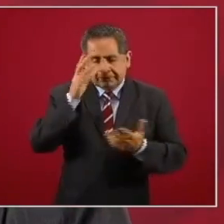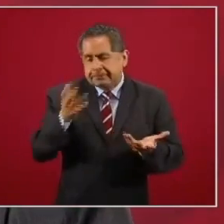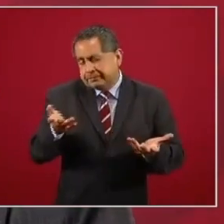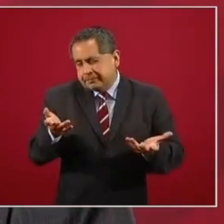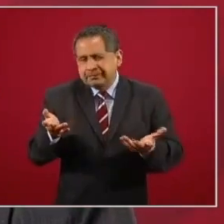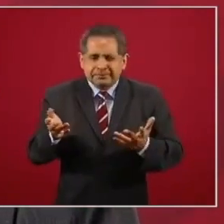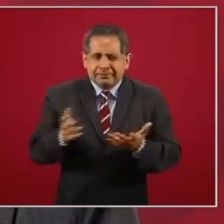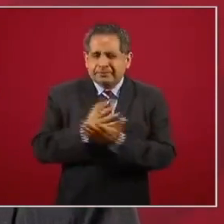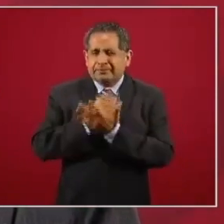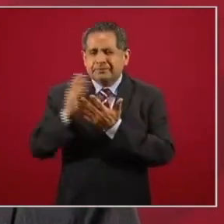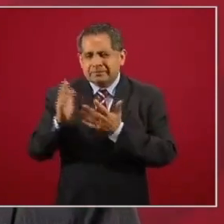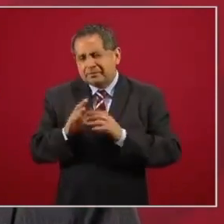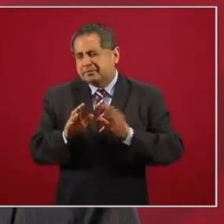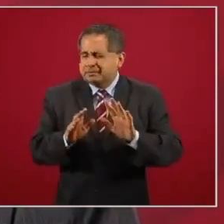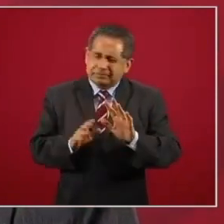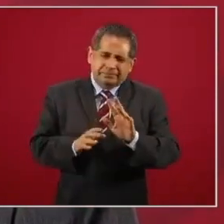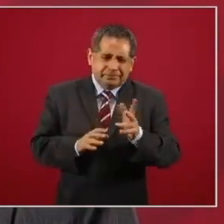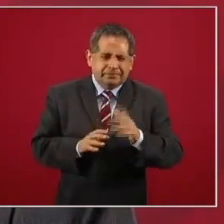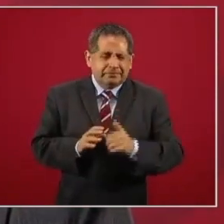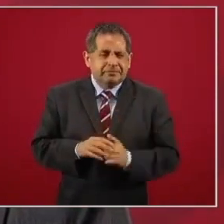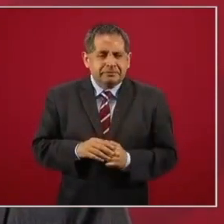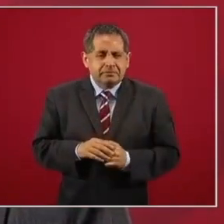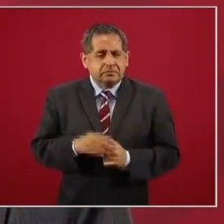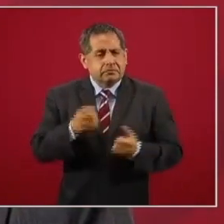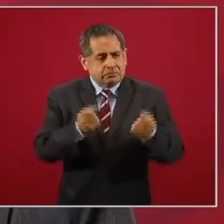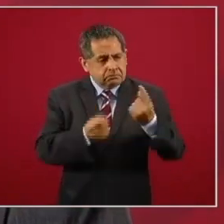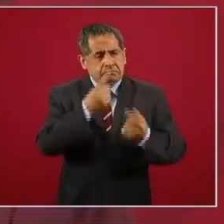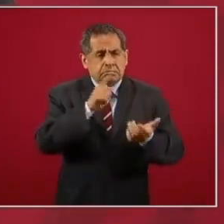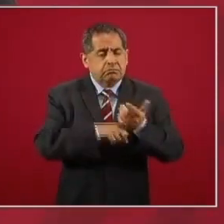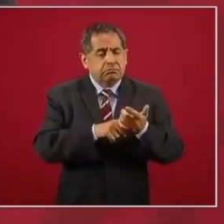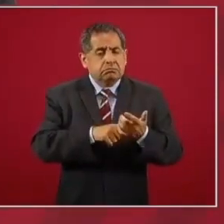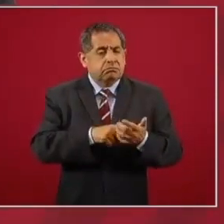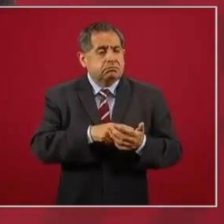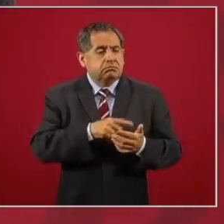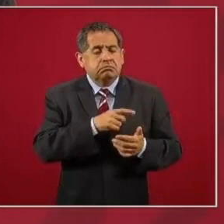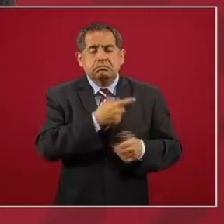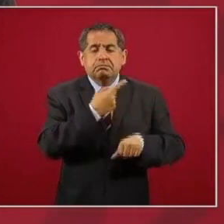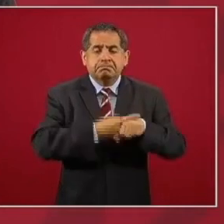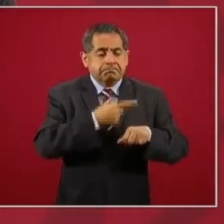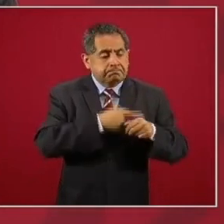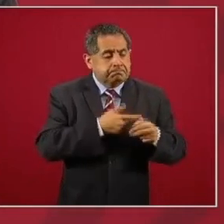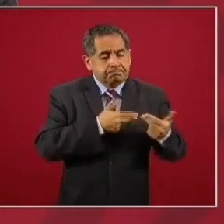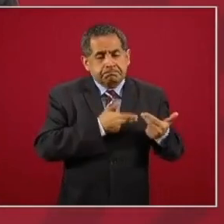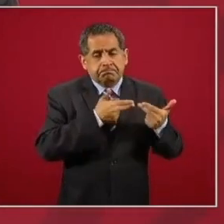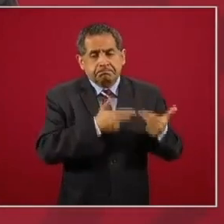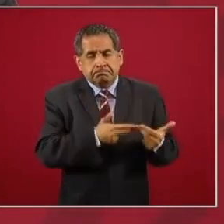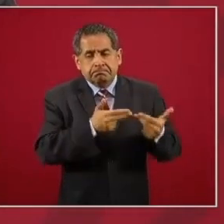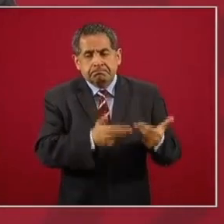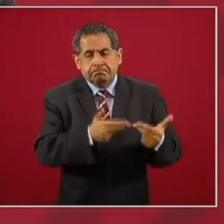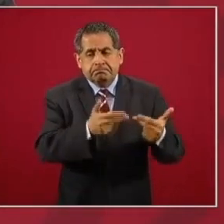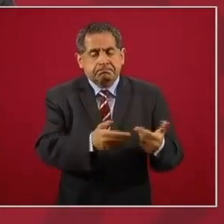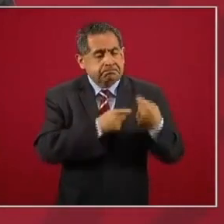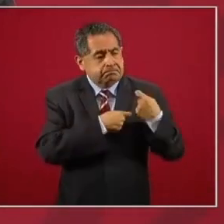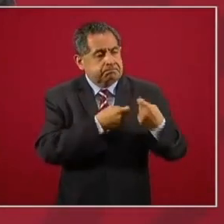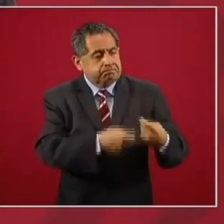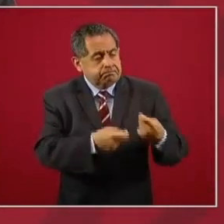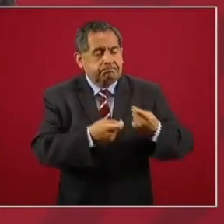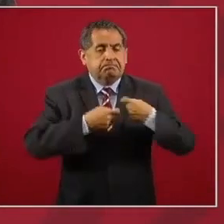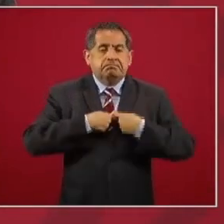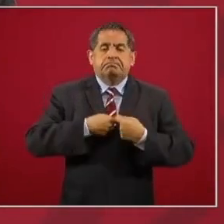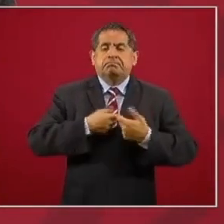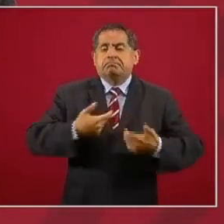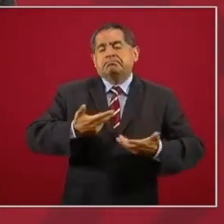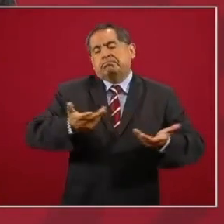también son enfermedades hereditarias, eso hay que tenerlo en consideración,